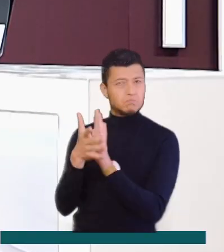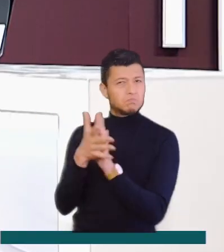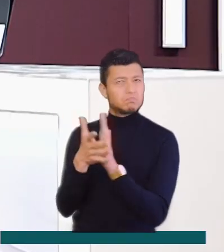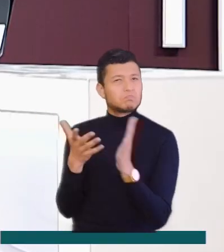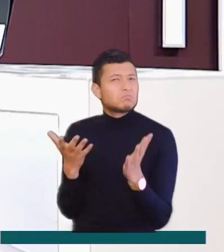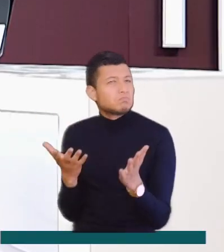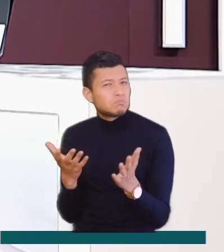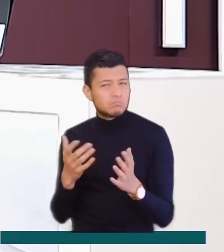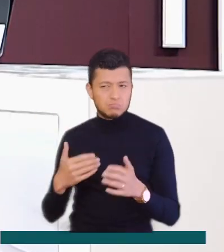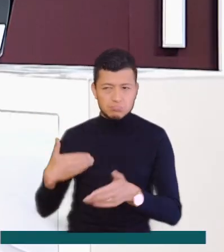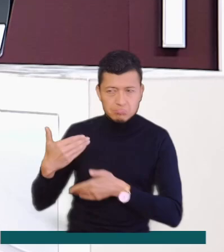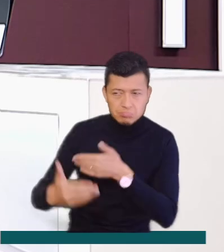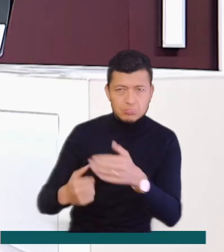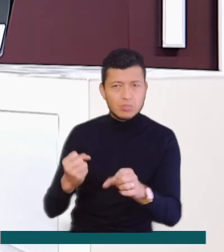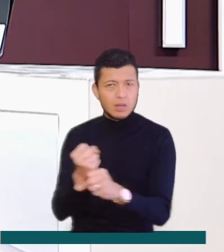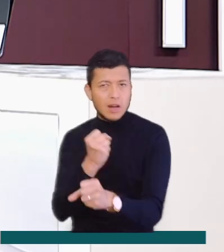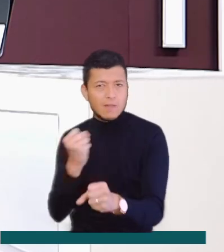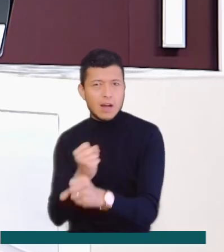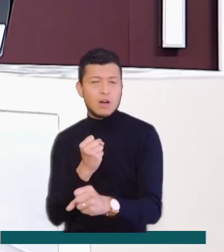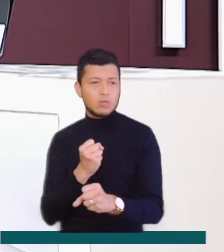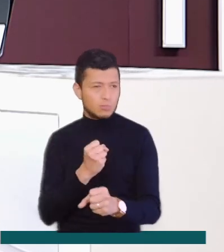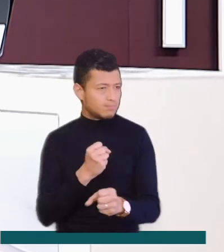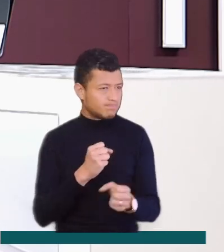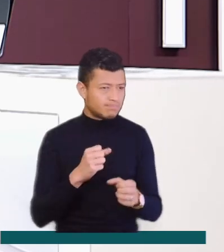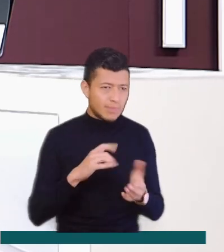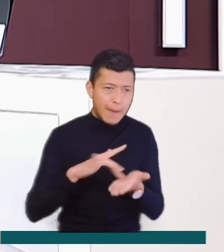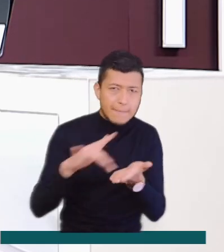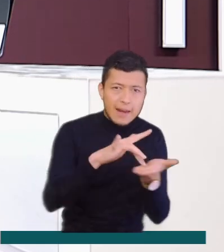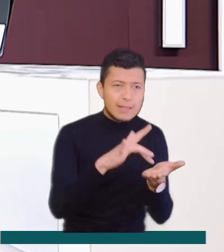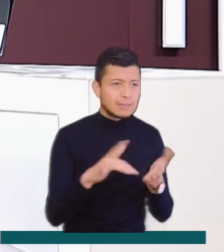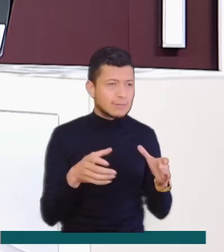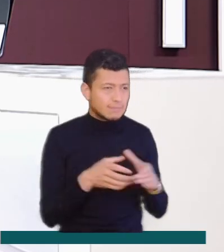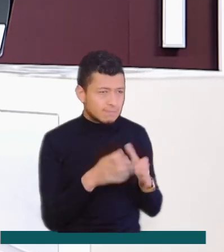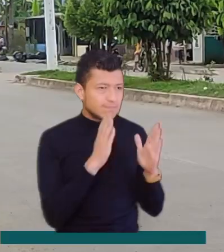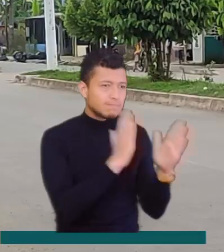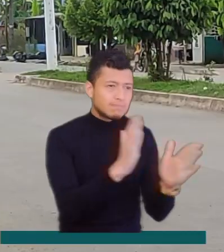nos cuenta cómo se ha intensificado el trabajo de los organismos de emergencia.